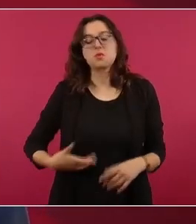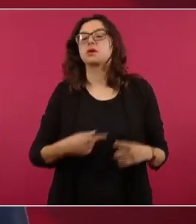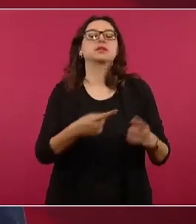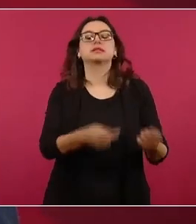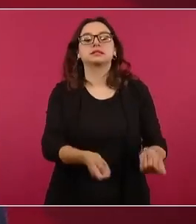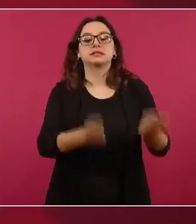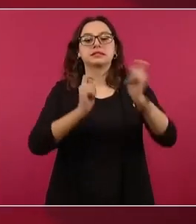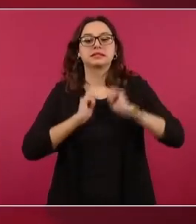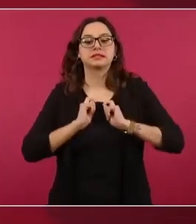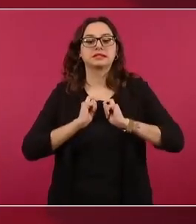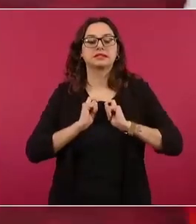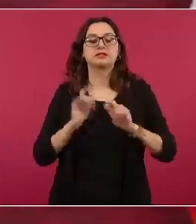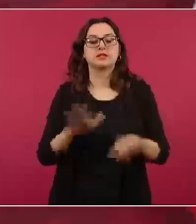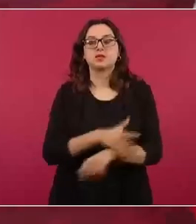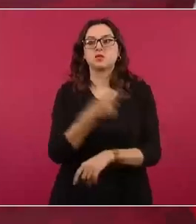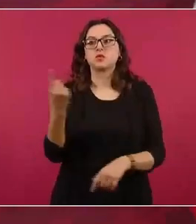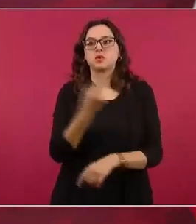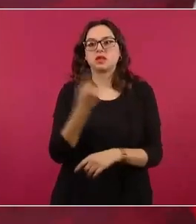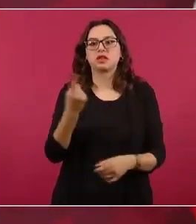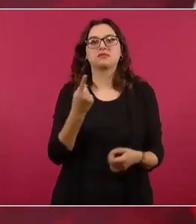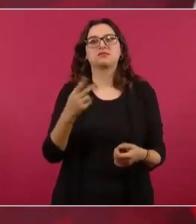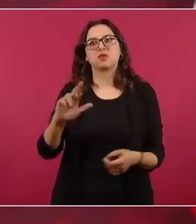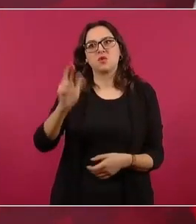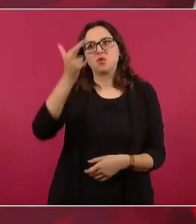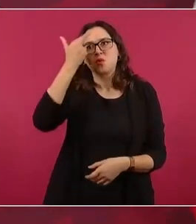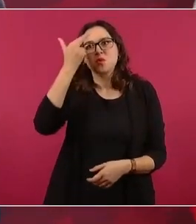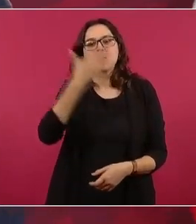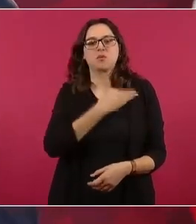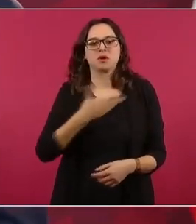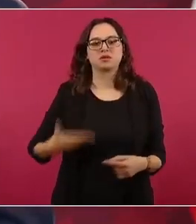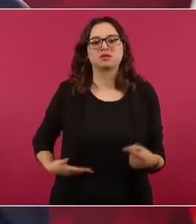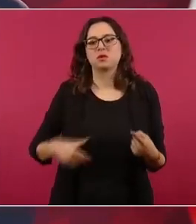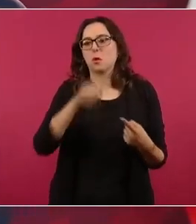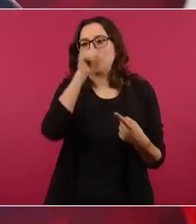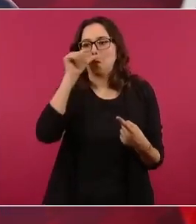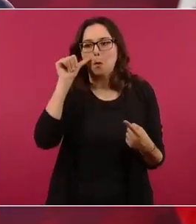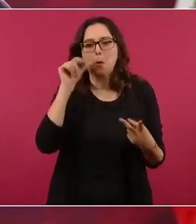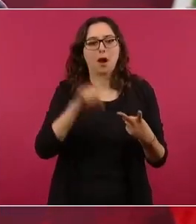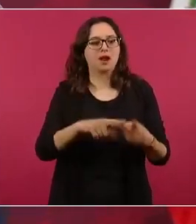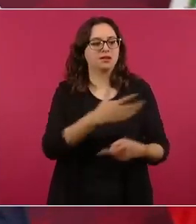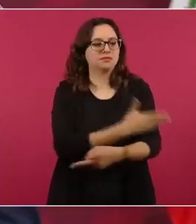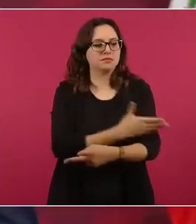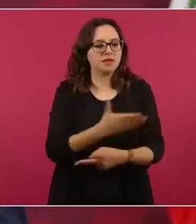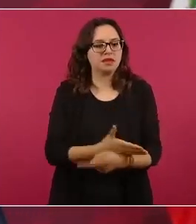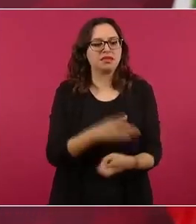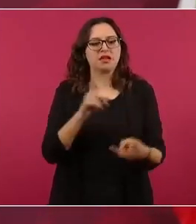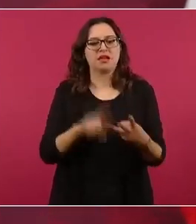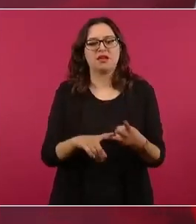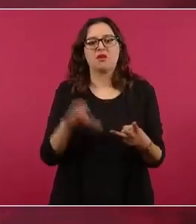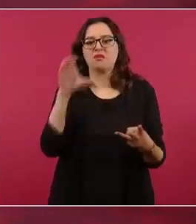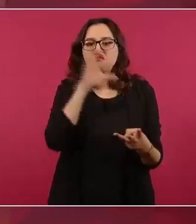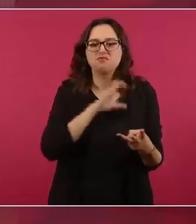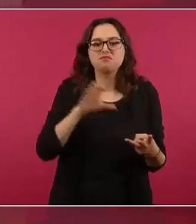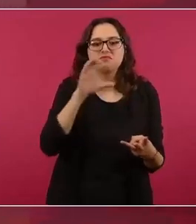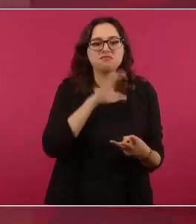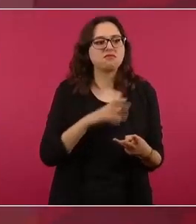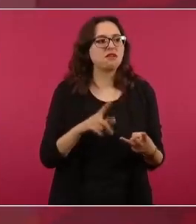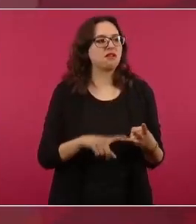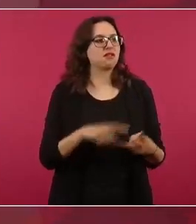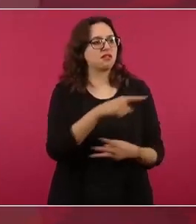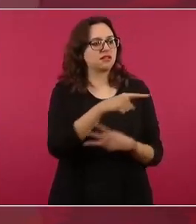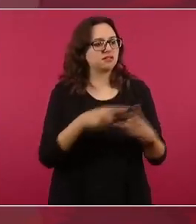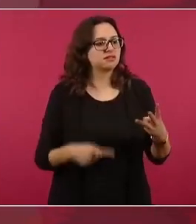ejemplo del presidente Juárez, del presidente Madero, del presidente Lázaro Cárdenas, pero que no